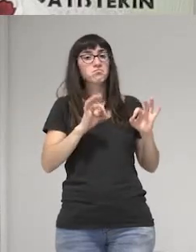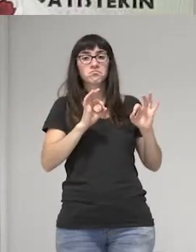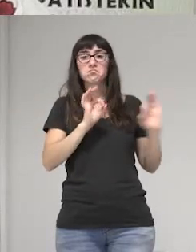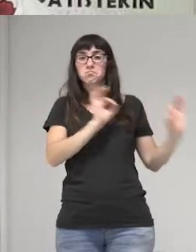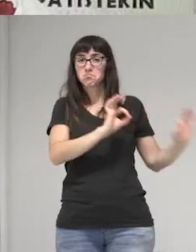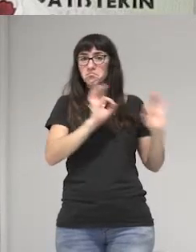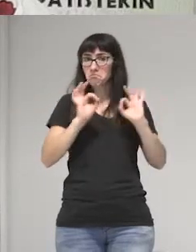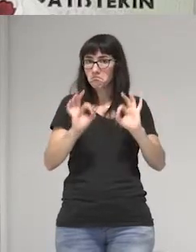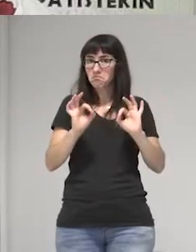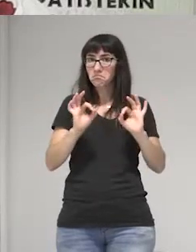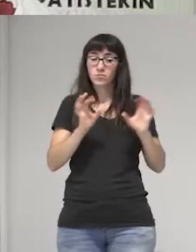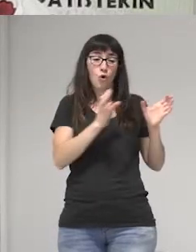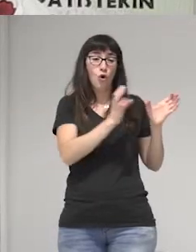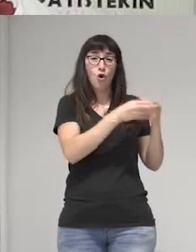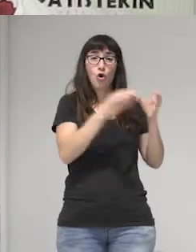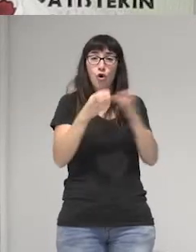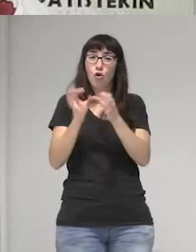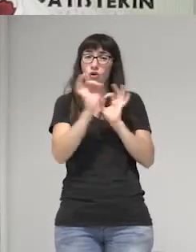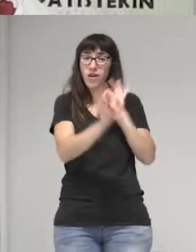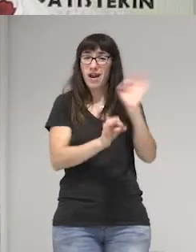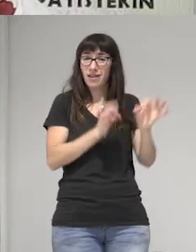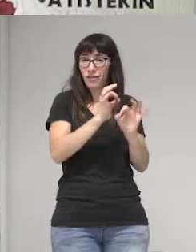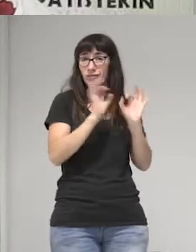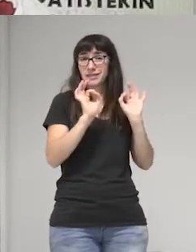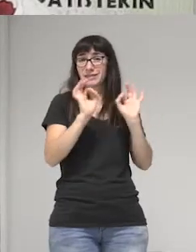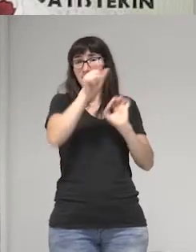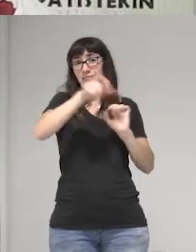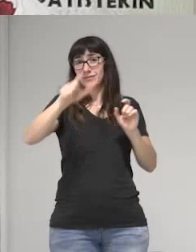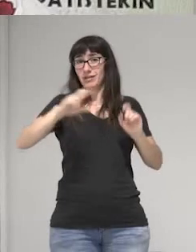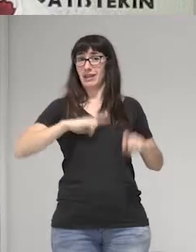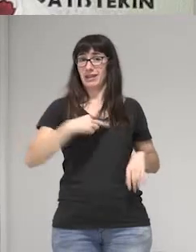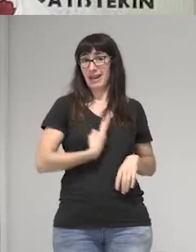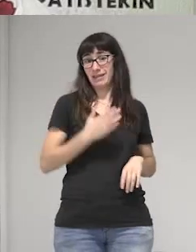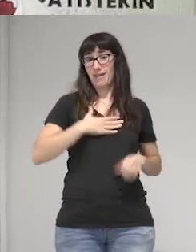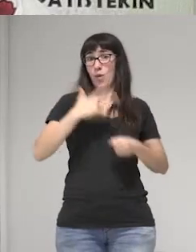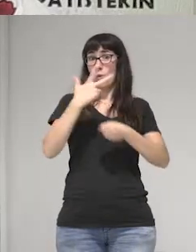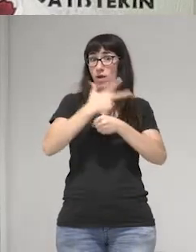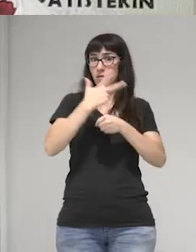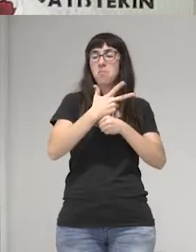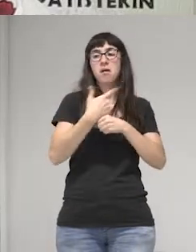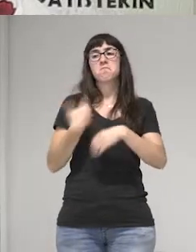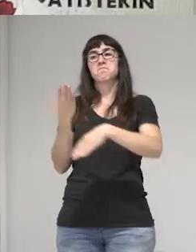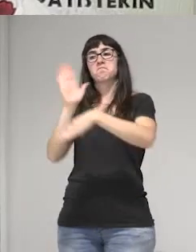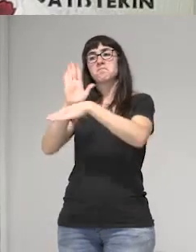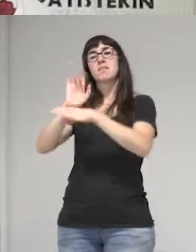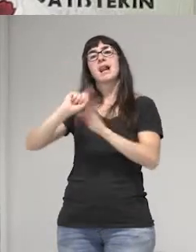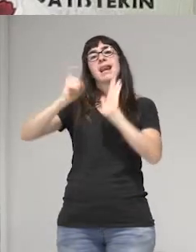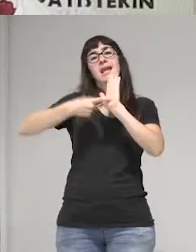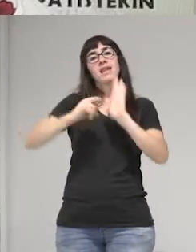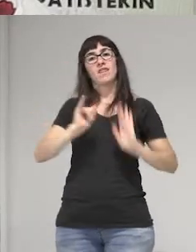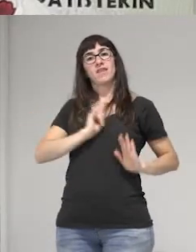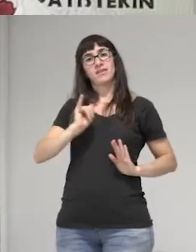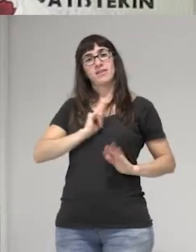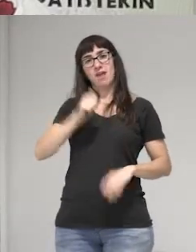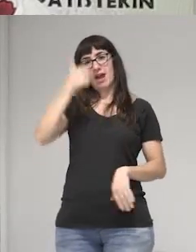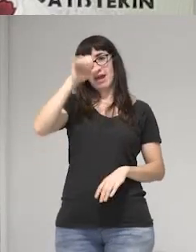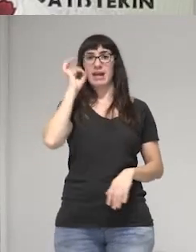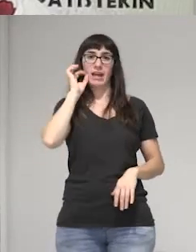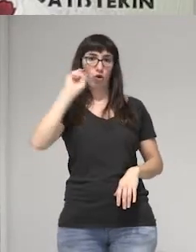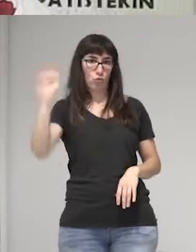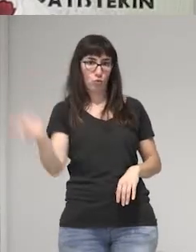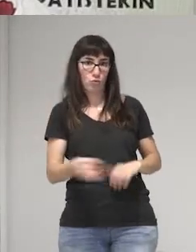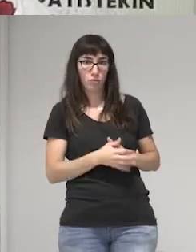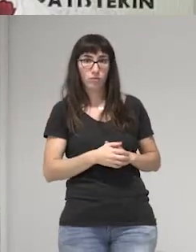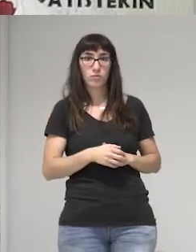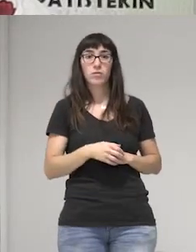con las organizaciones de personas trans en Guatemala la ley de identidad de género. Sabíamos que esa